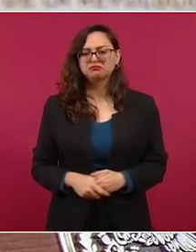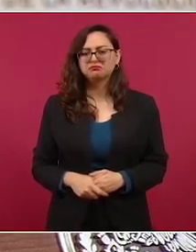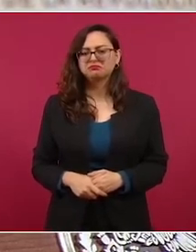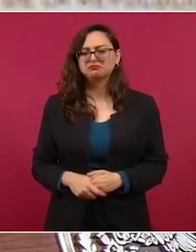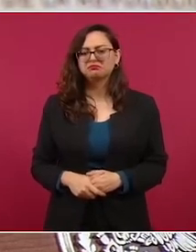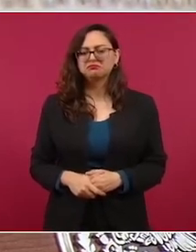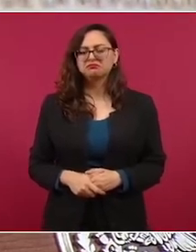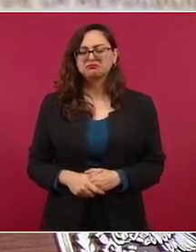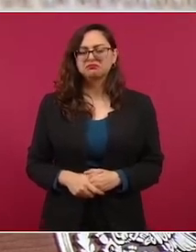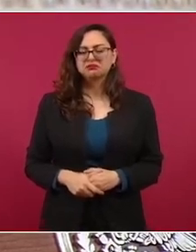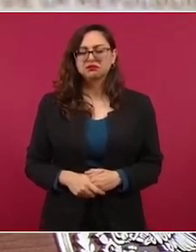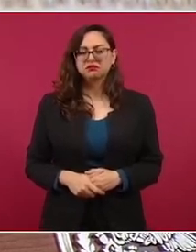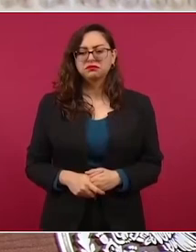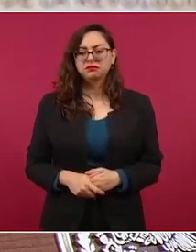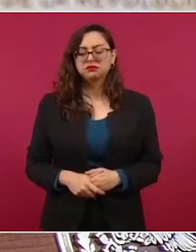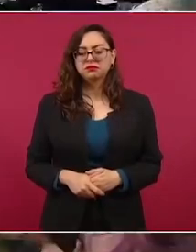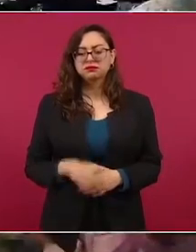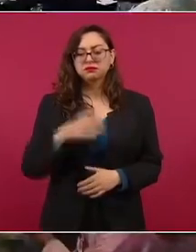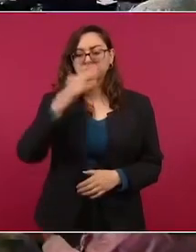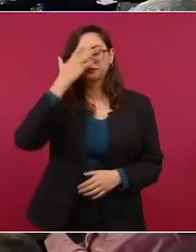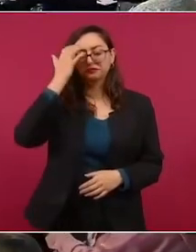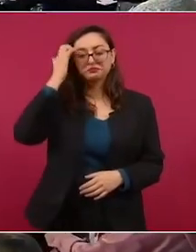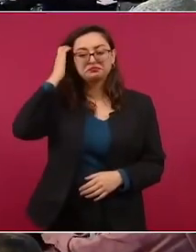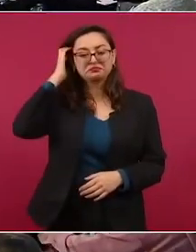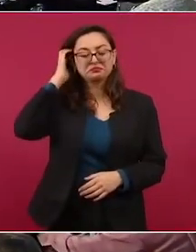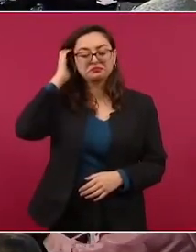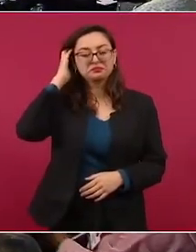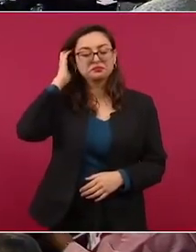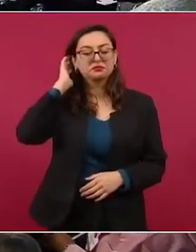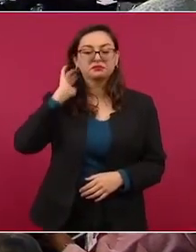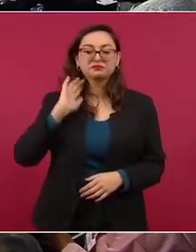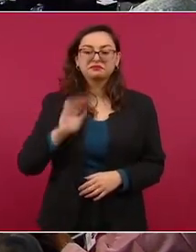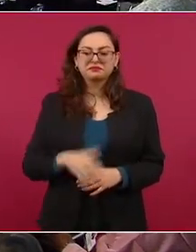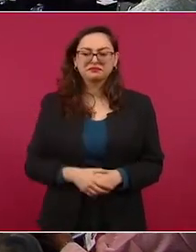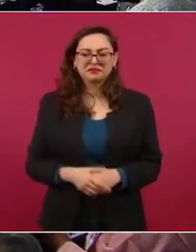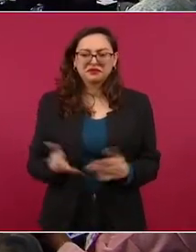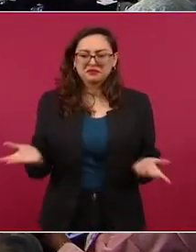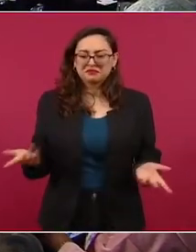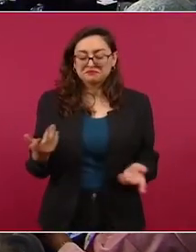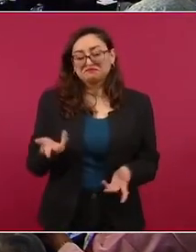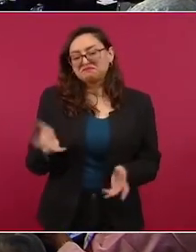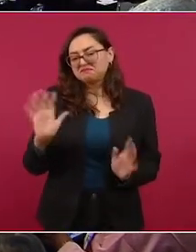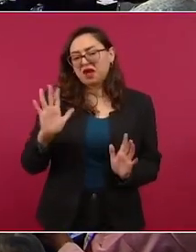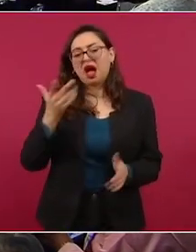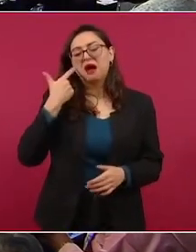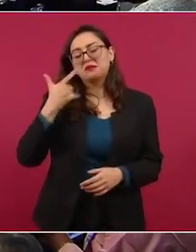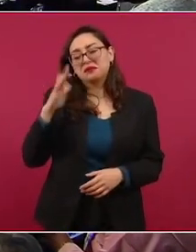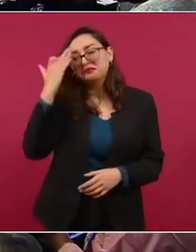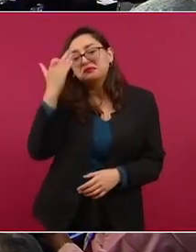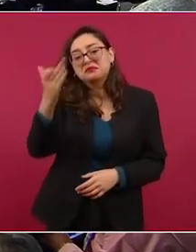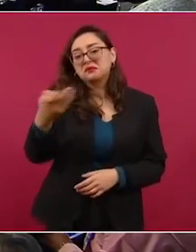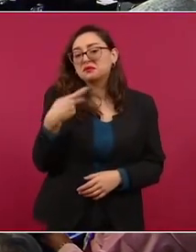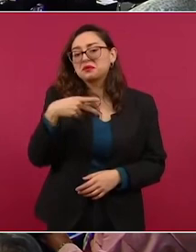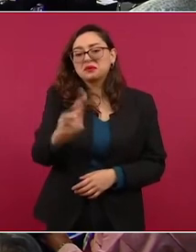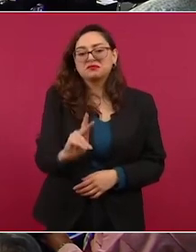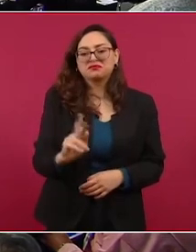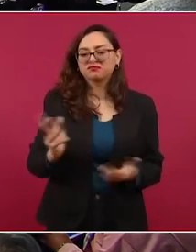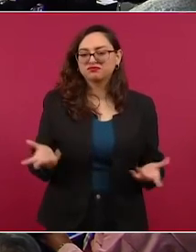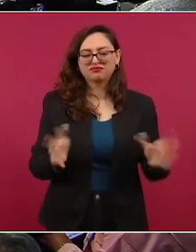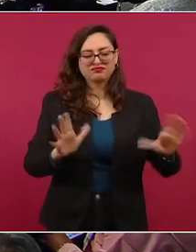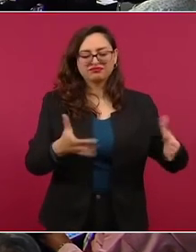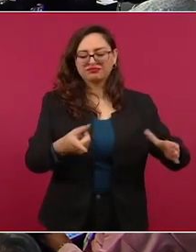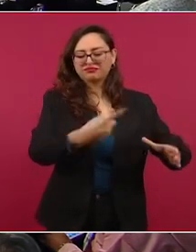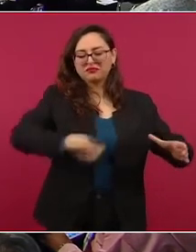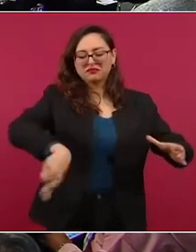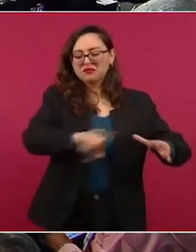es tiempo, pero el Bloque Conservador no